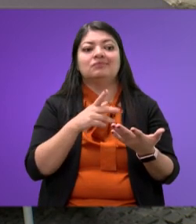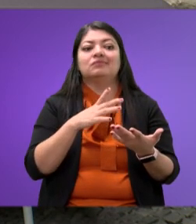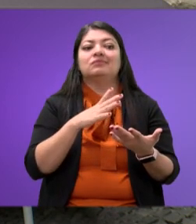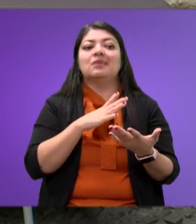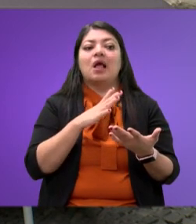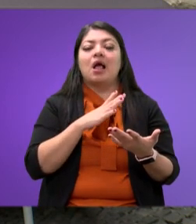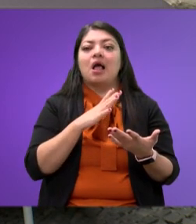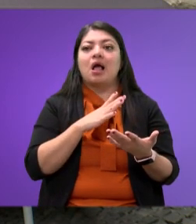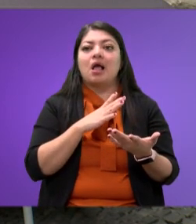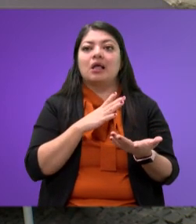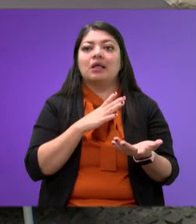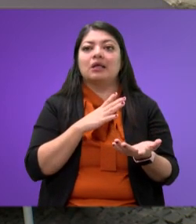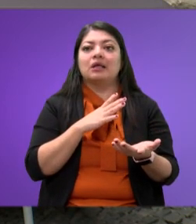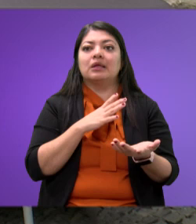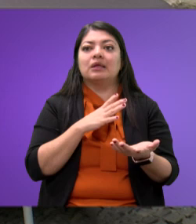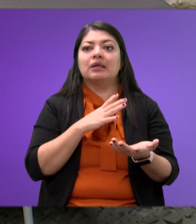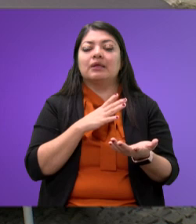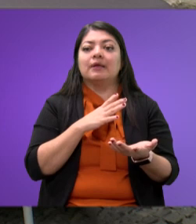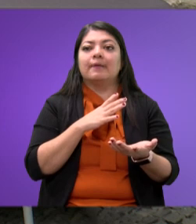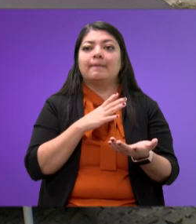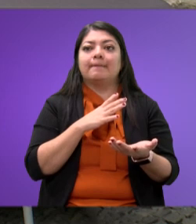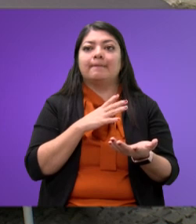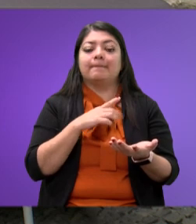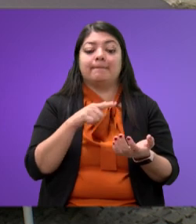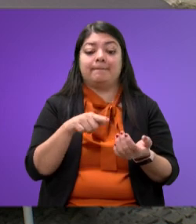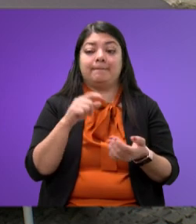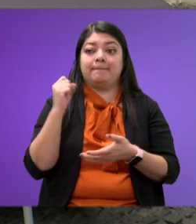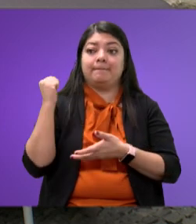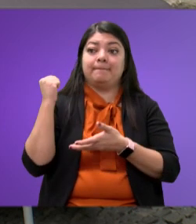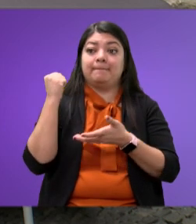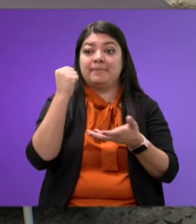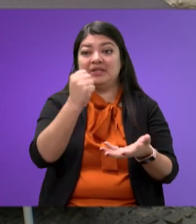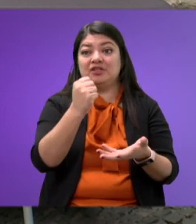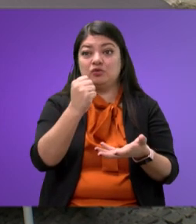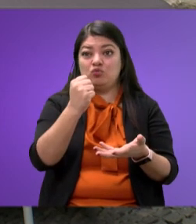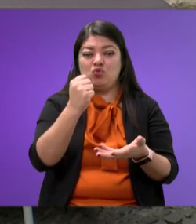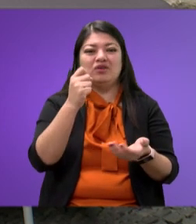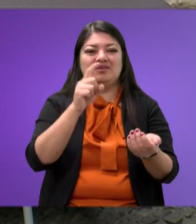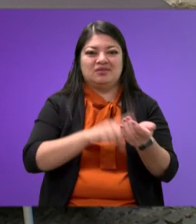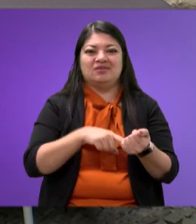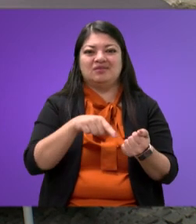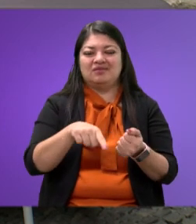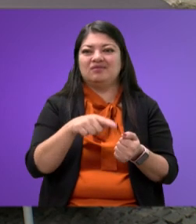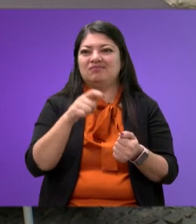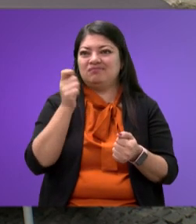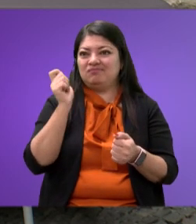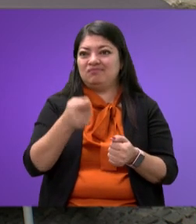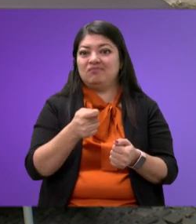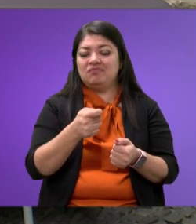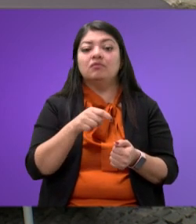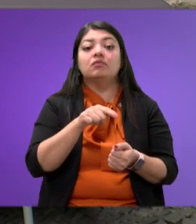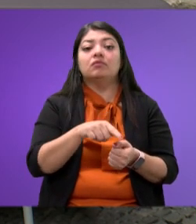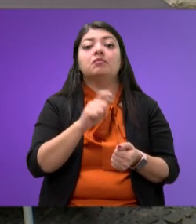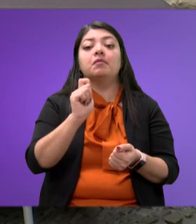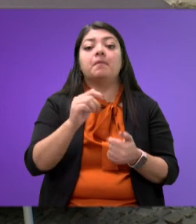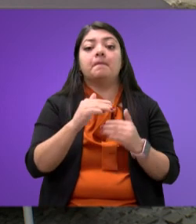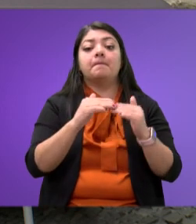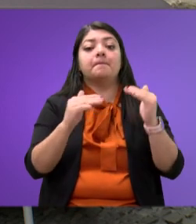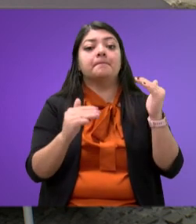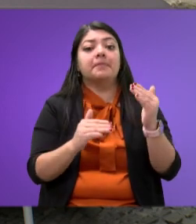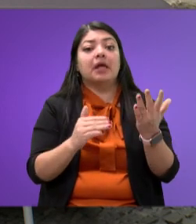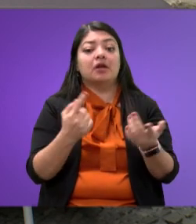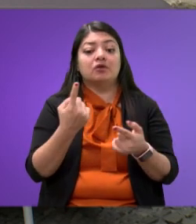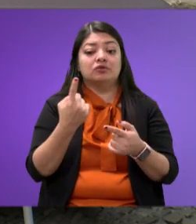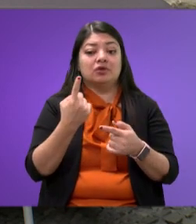presupuesto que se le está destinando todavía es menor este año que